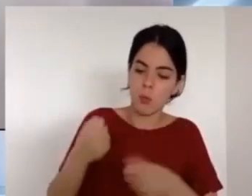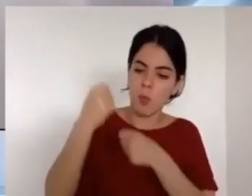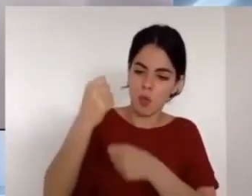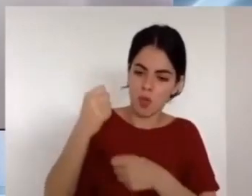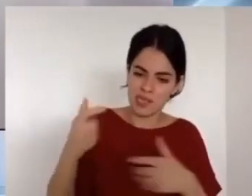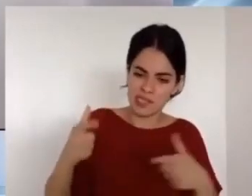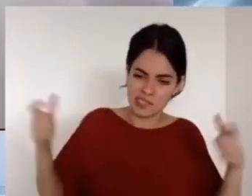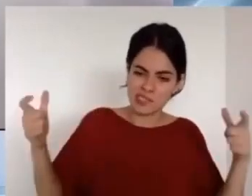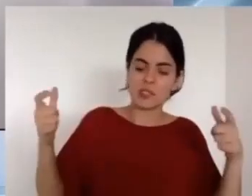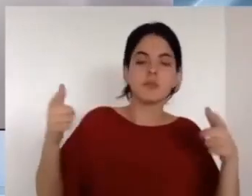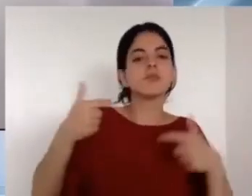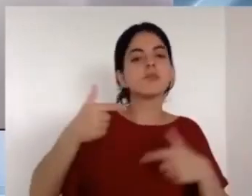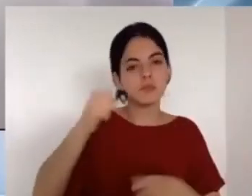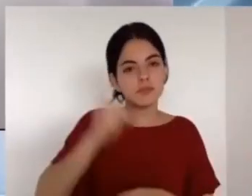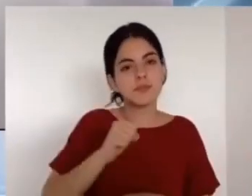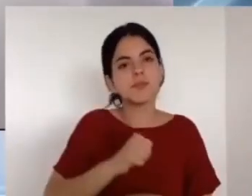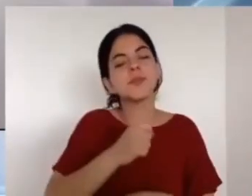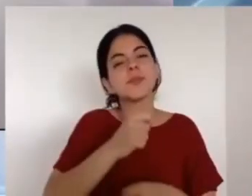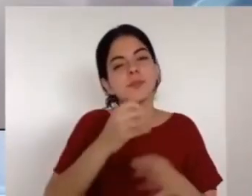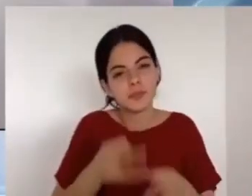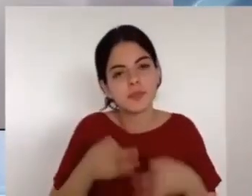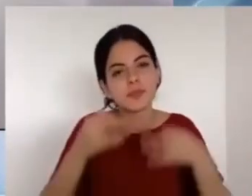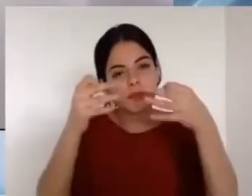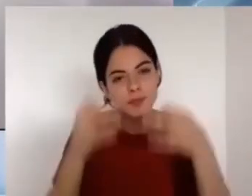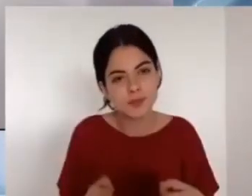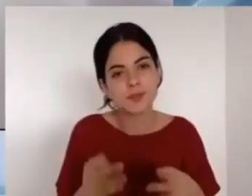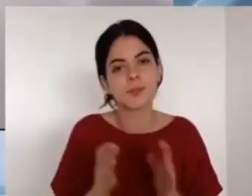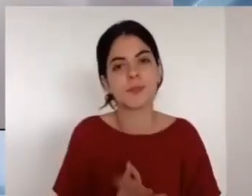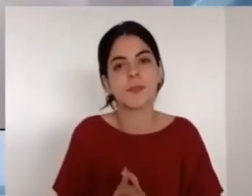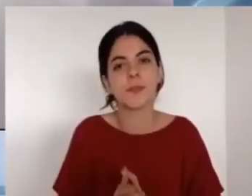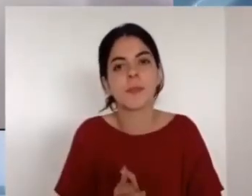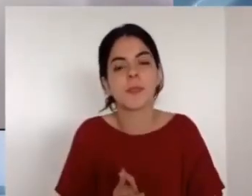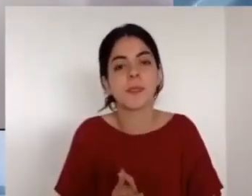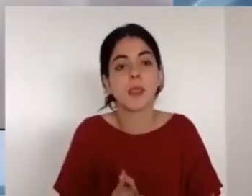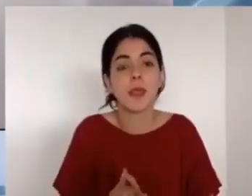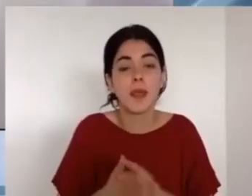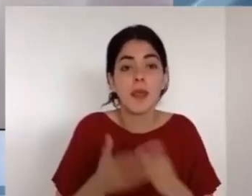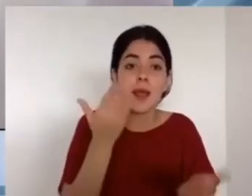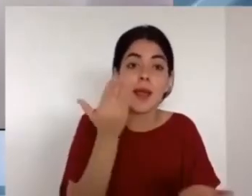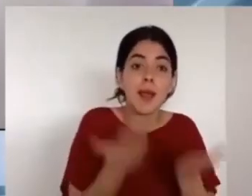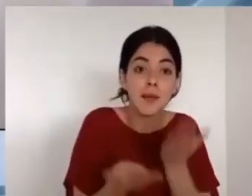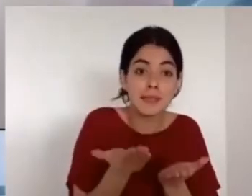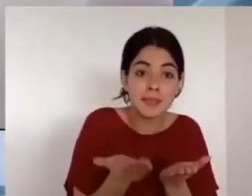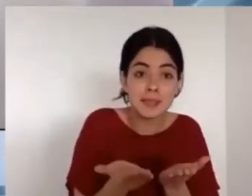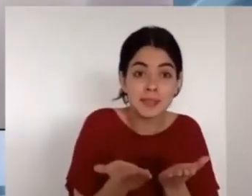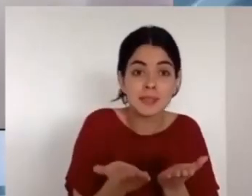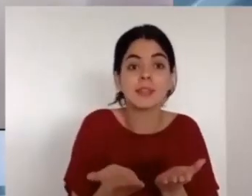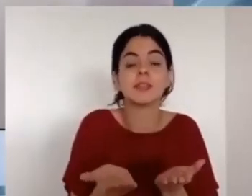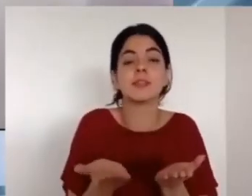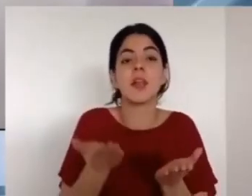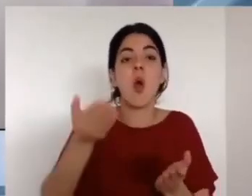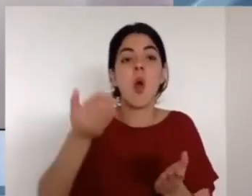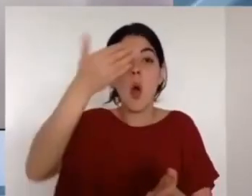pero no lo asociamos con la humillación de Cristo.